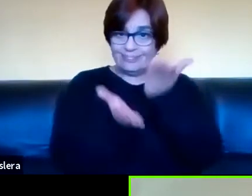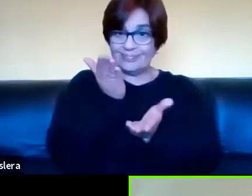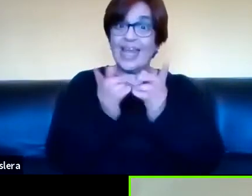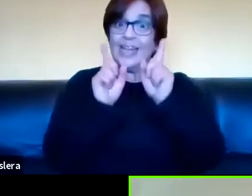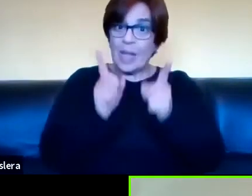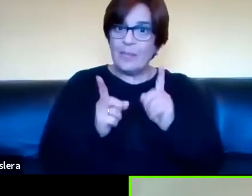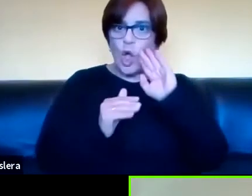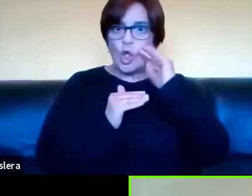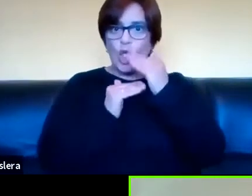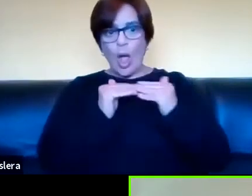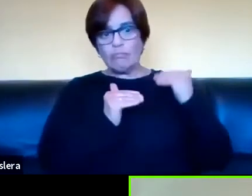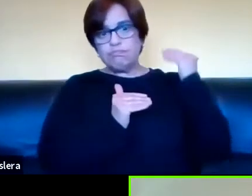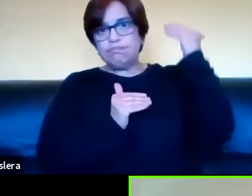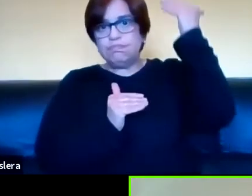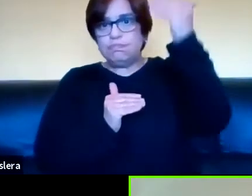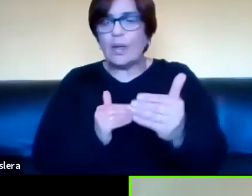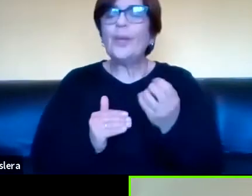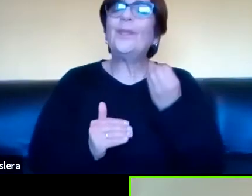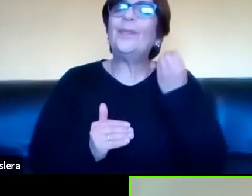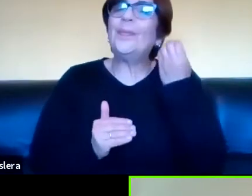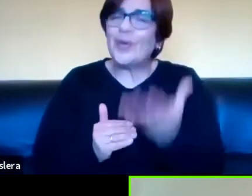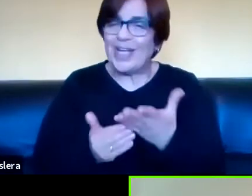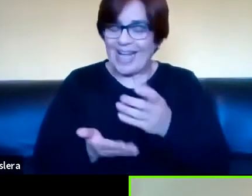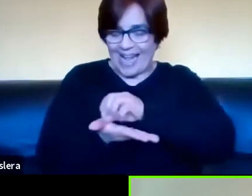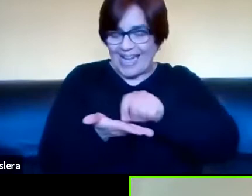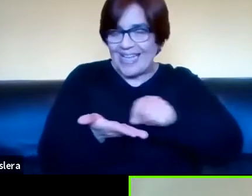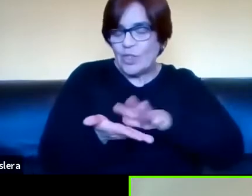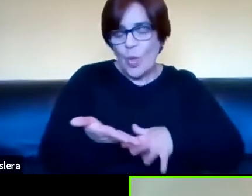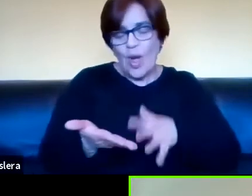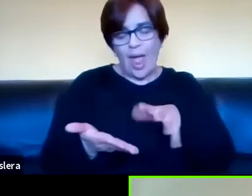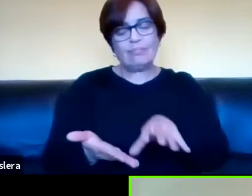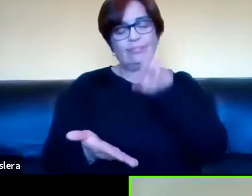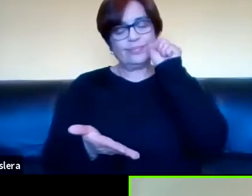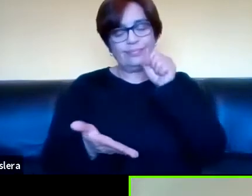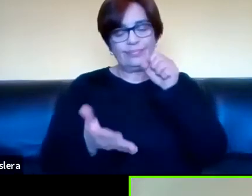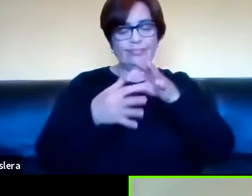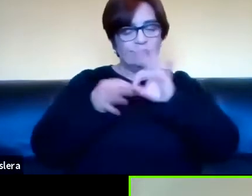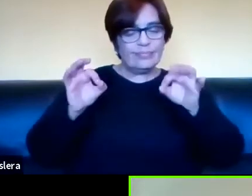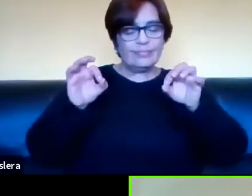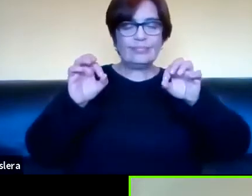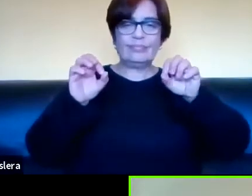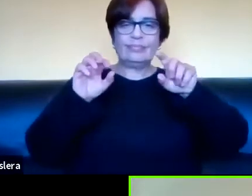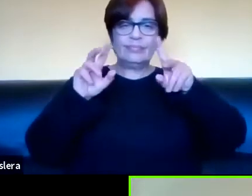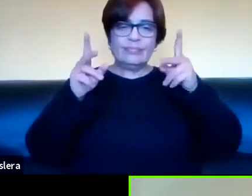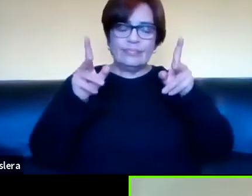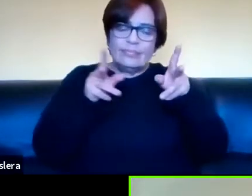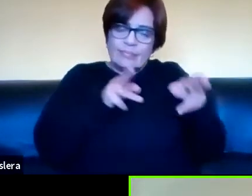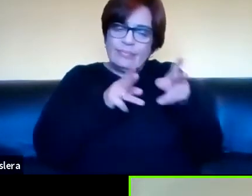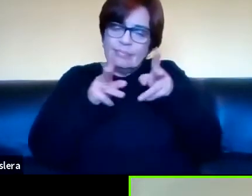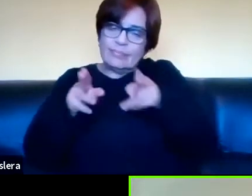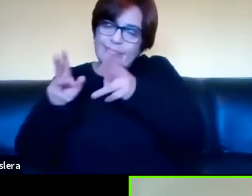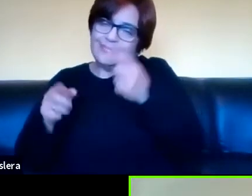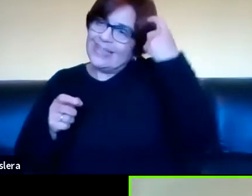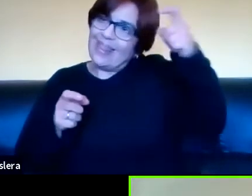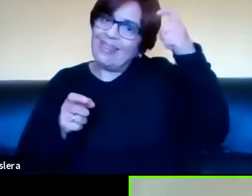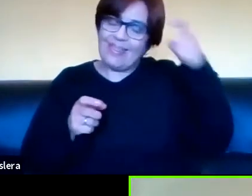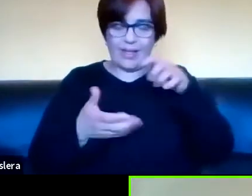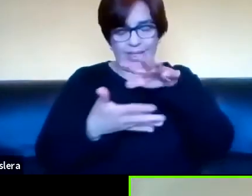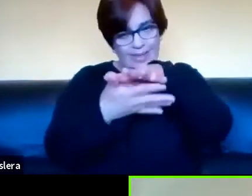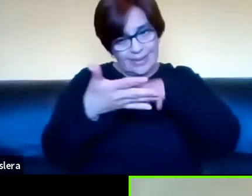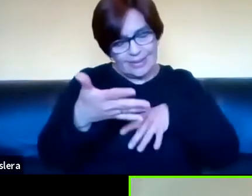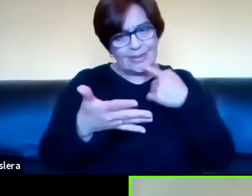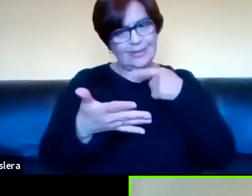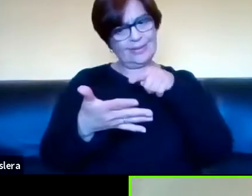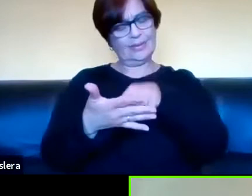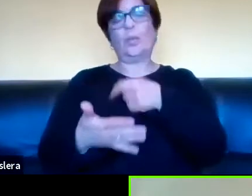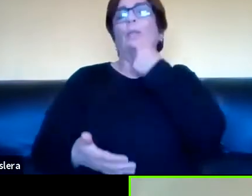¿por qué? porque la escritura vehiculiza también unidades de pensamiento, entonces yo cuando veo escrito algo, algo